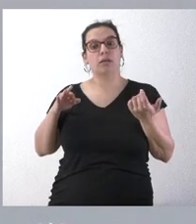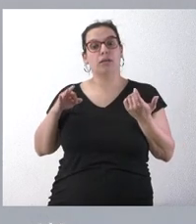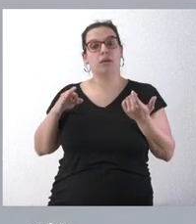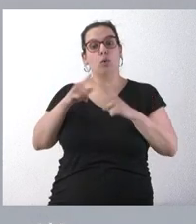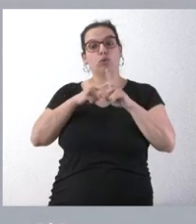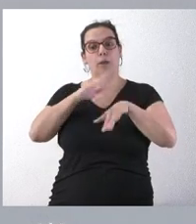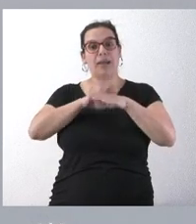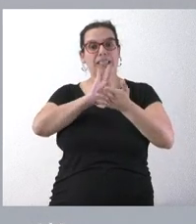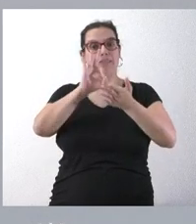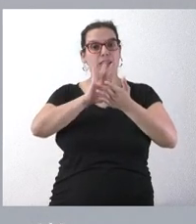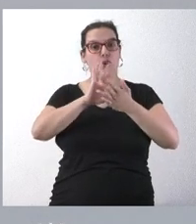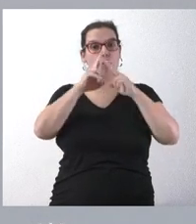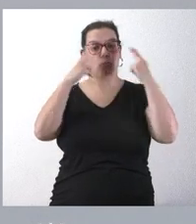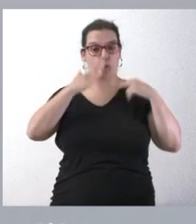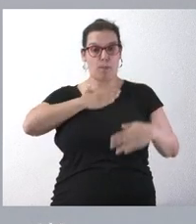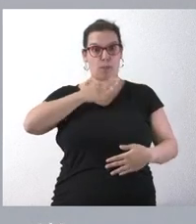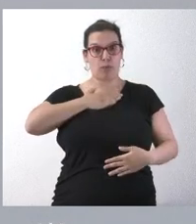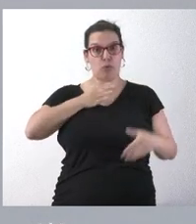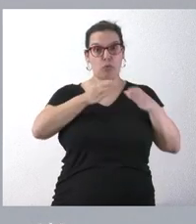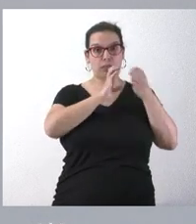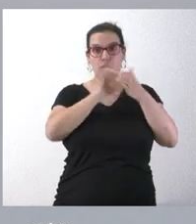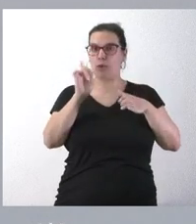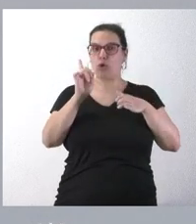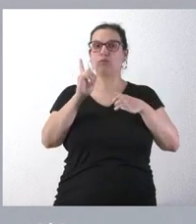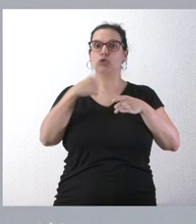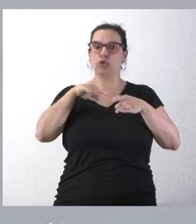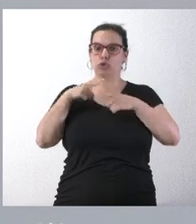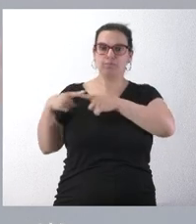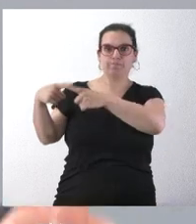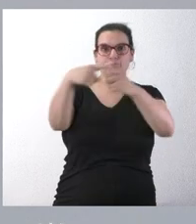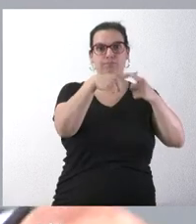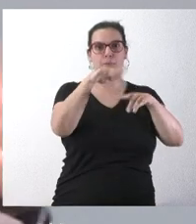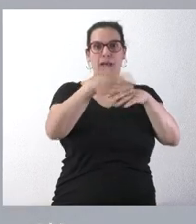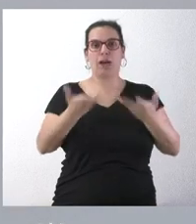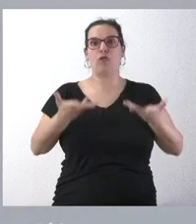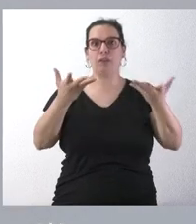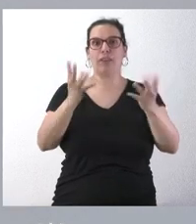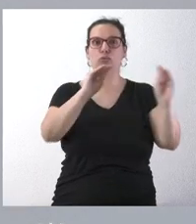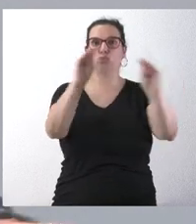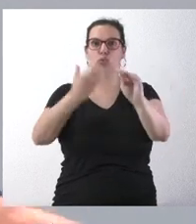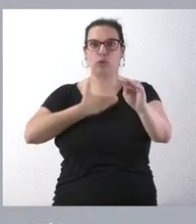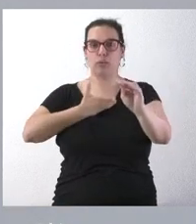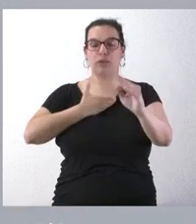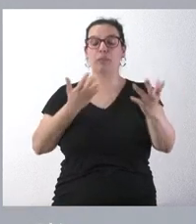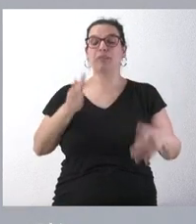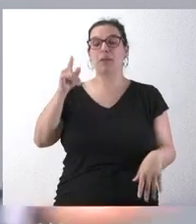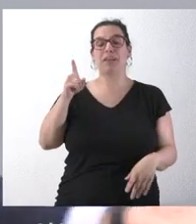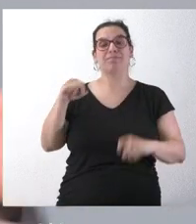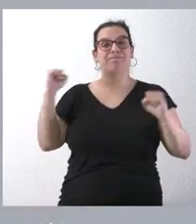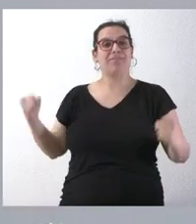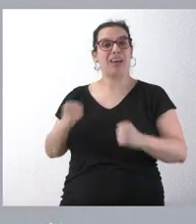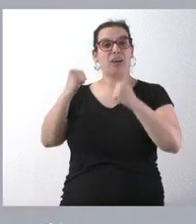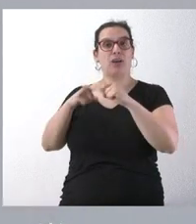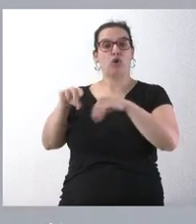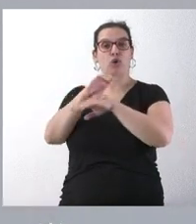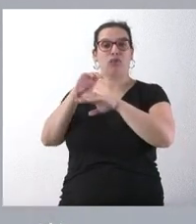y lo estamos destinando a financiar servicios que prestan los ayuntamientos. Ya, además de esas actuaciones que son de carácter general, el consejero lo